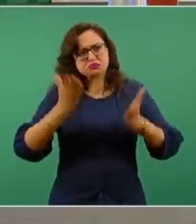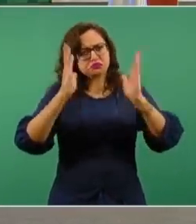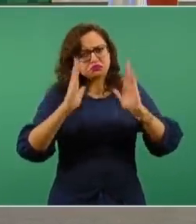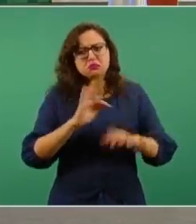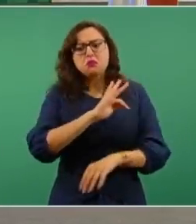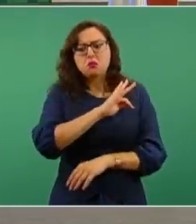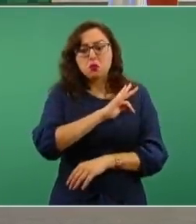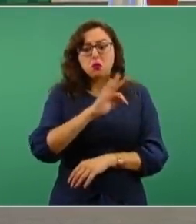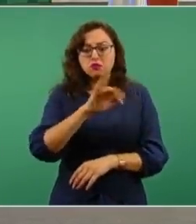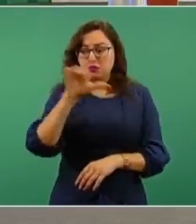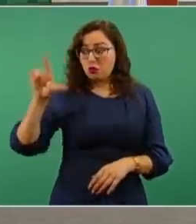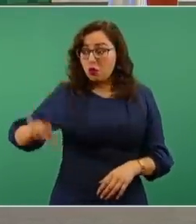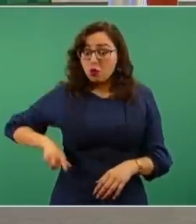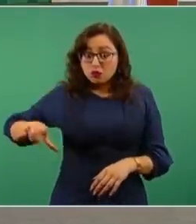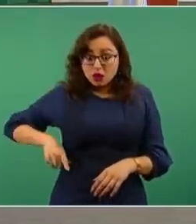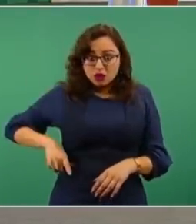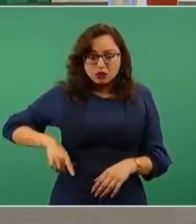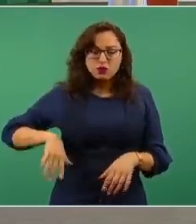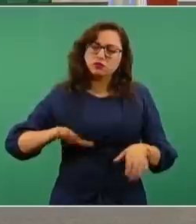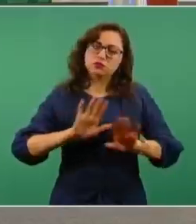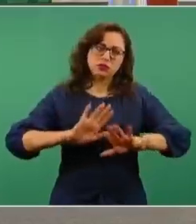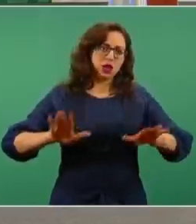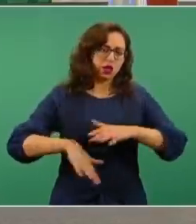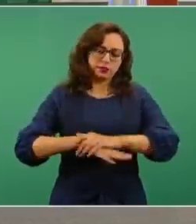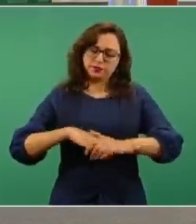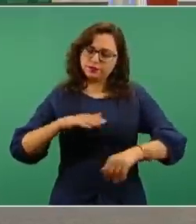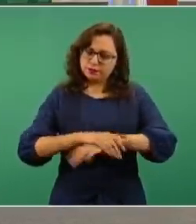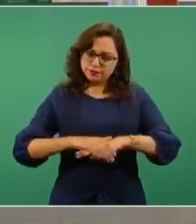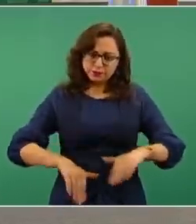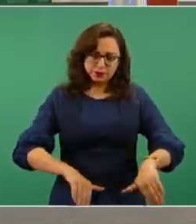gobierno mexicano. La que sigue, por favor.